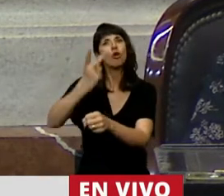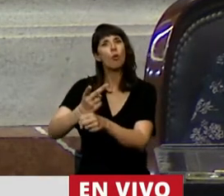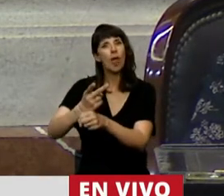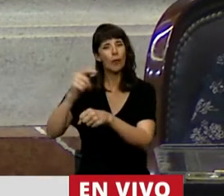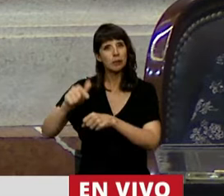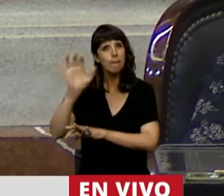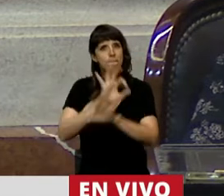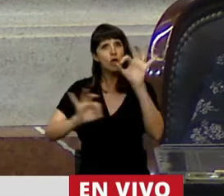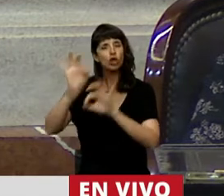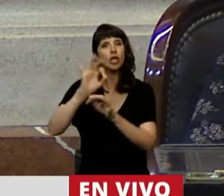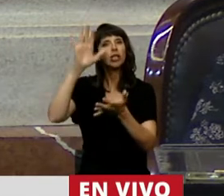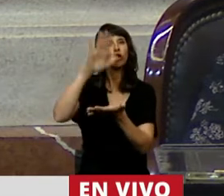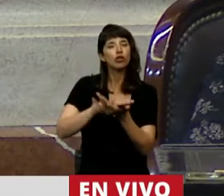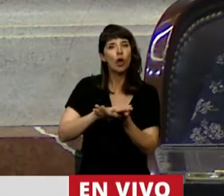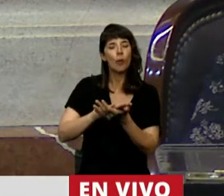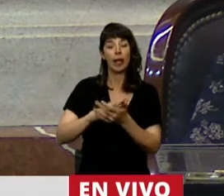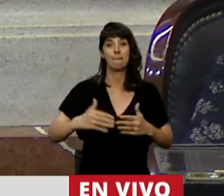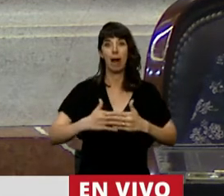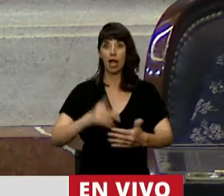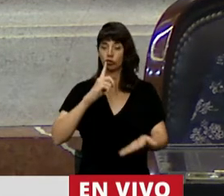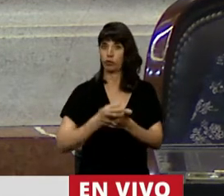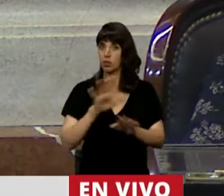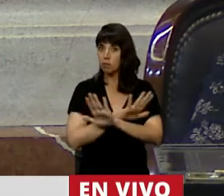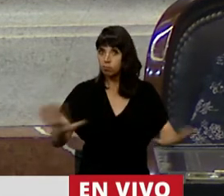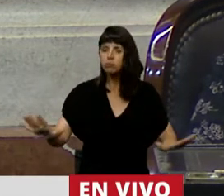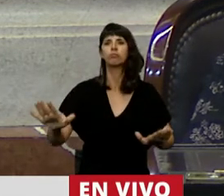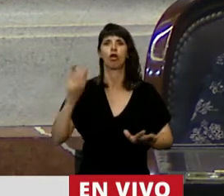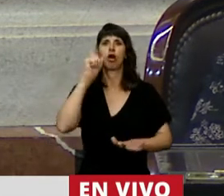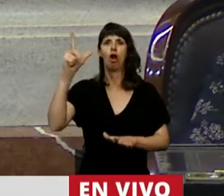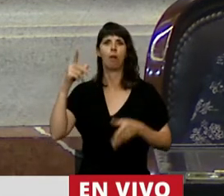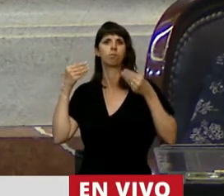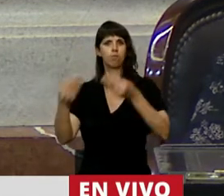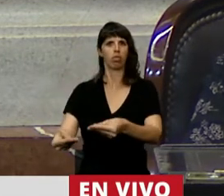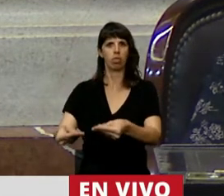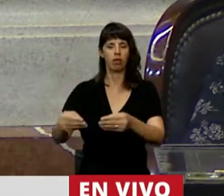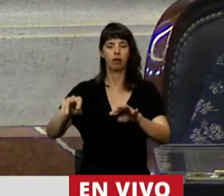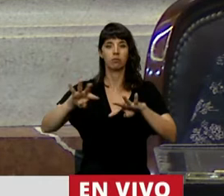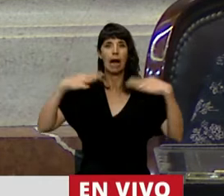de interrupción legal del embarazo logra llegar a este recinto, a esta Cámara de Diputados.